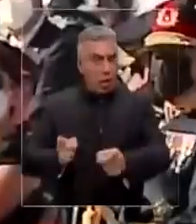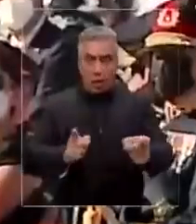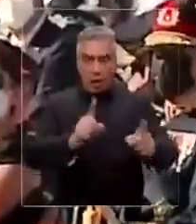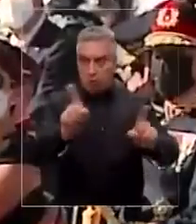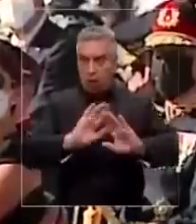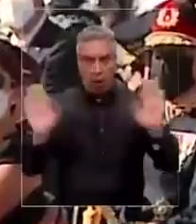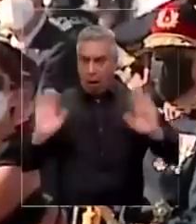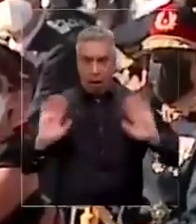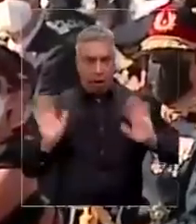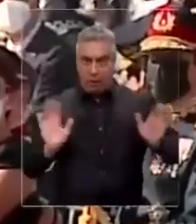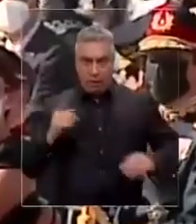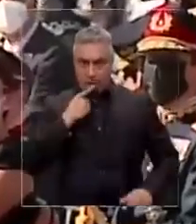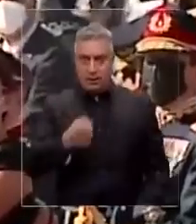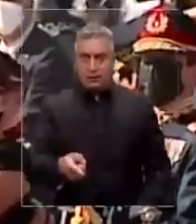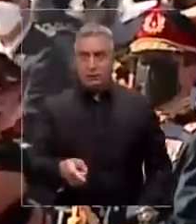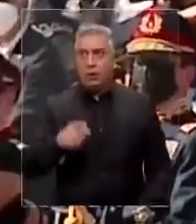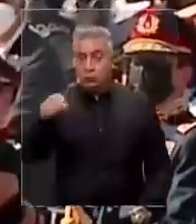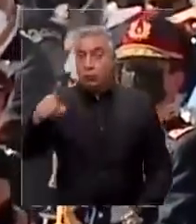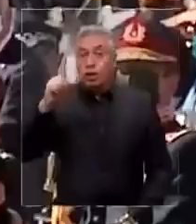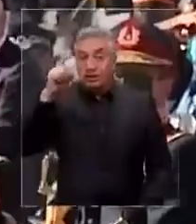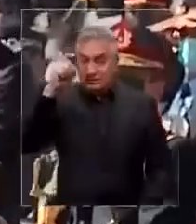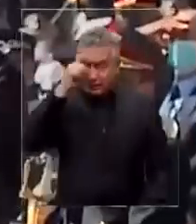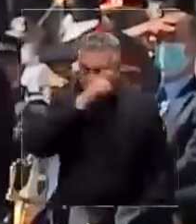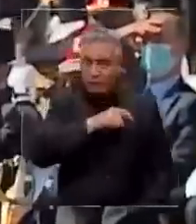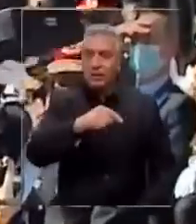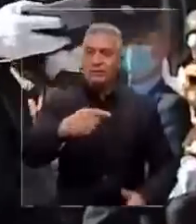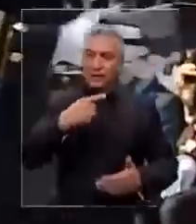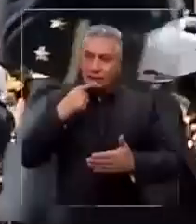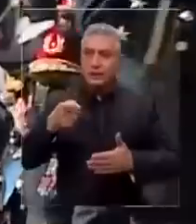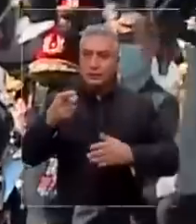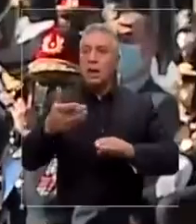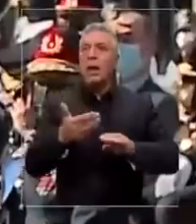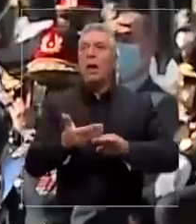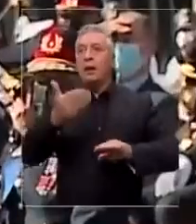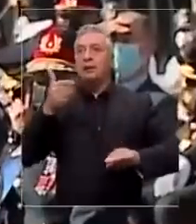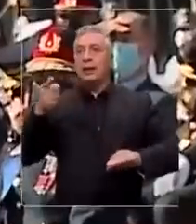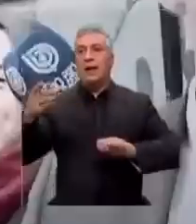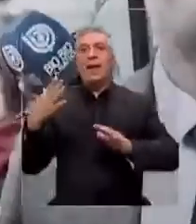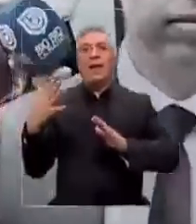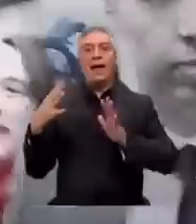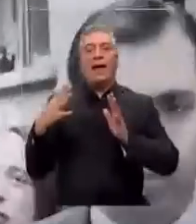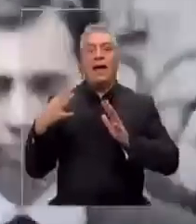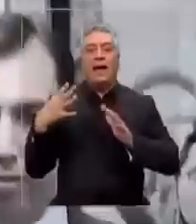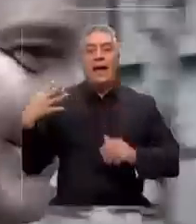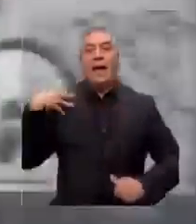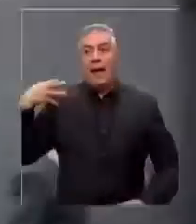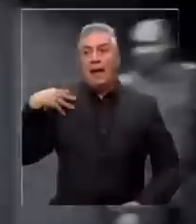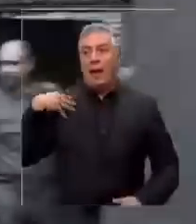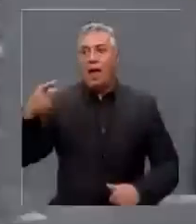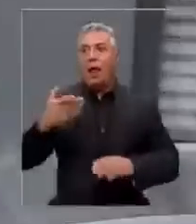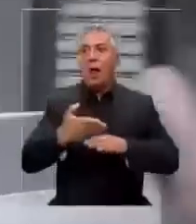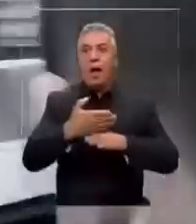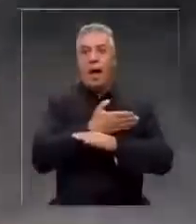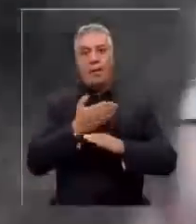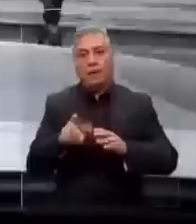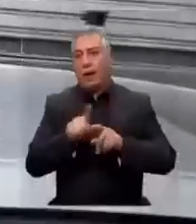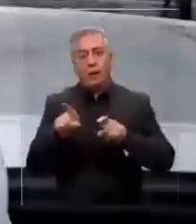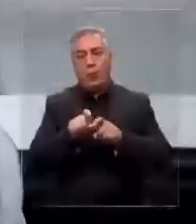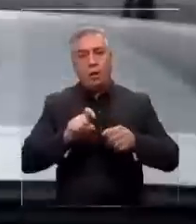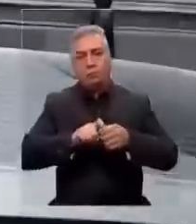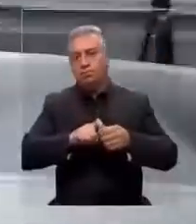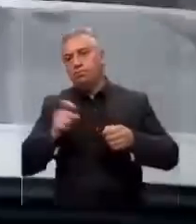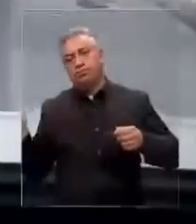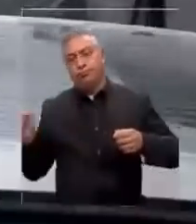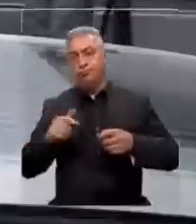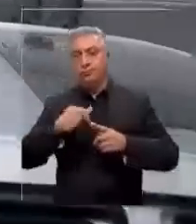con nadie. Llegó a asumir en un momento complejo para la institución. Su antecesor, el general Ricardo Martínez, debió salir anticipadamente de su cargo